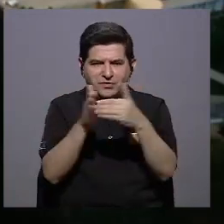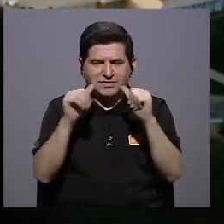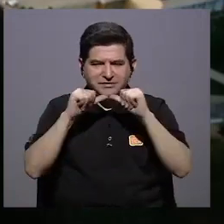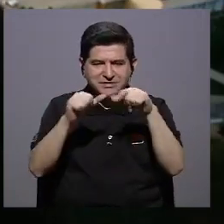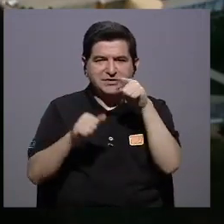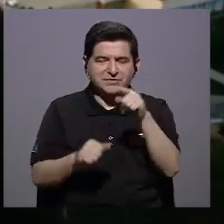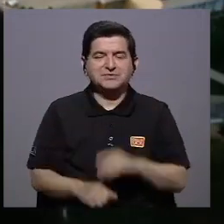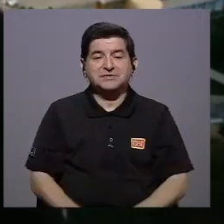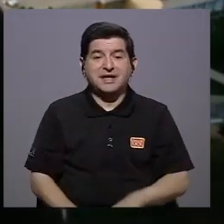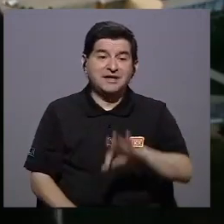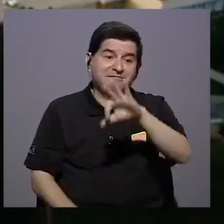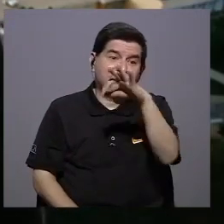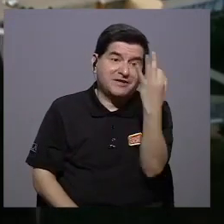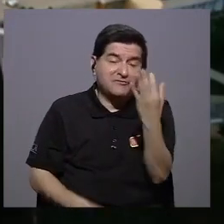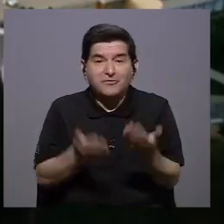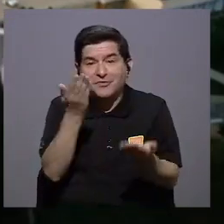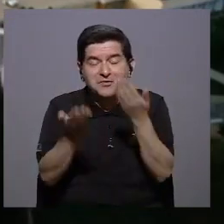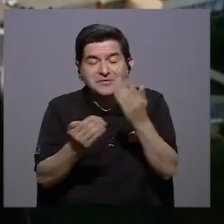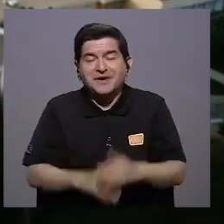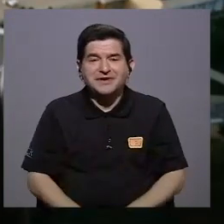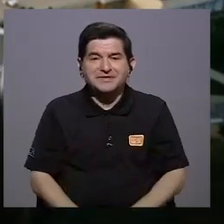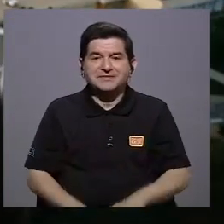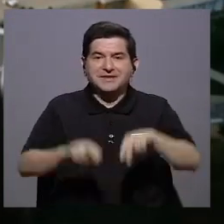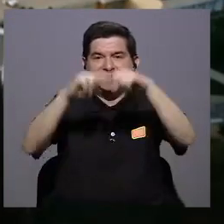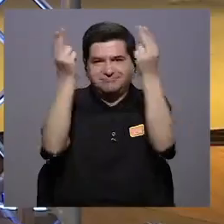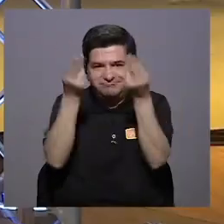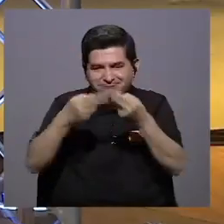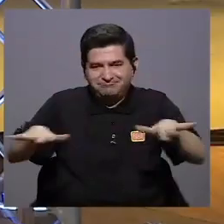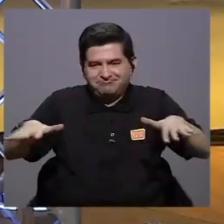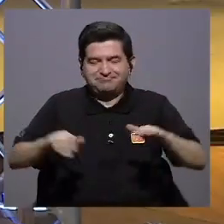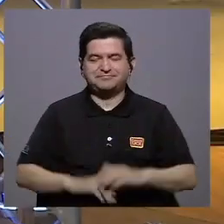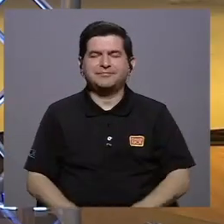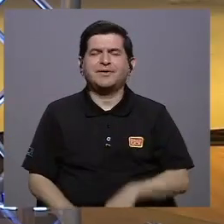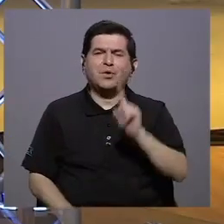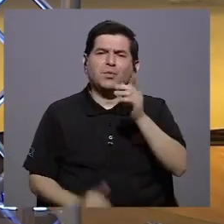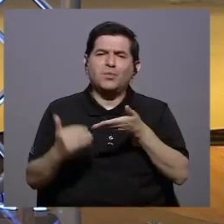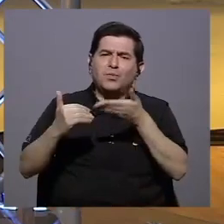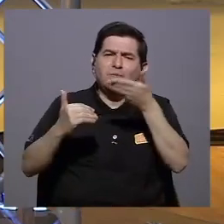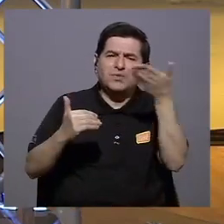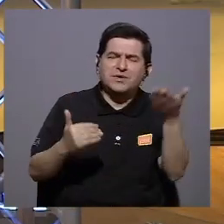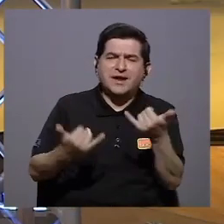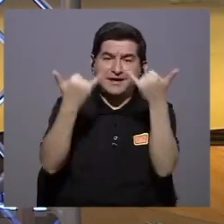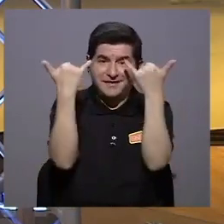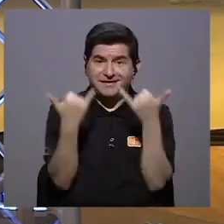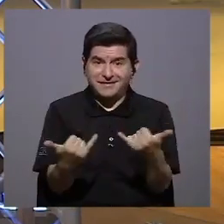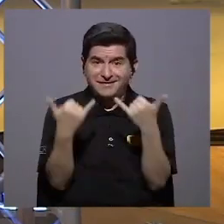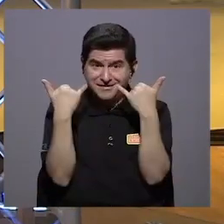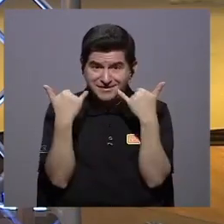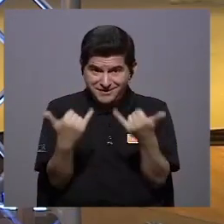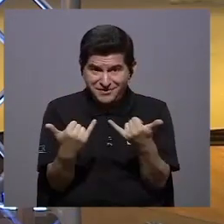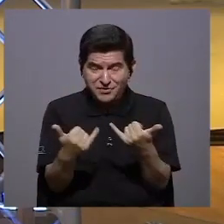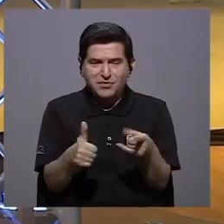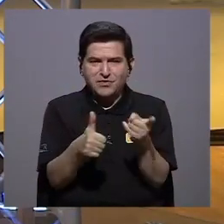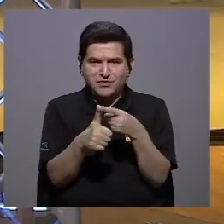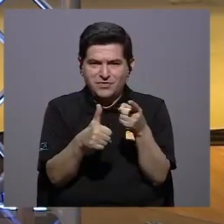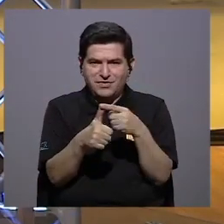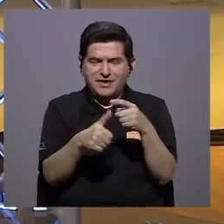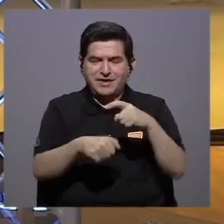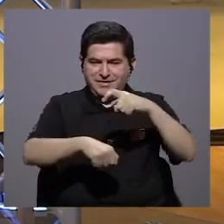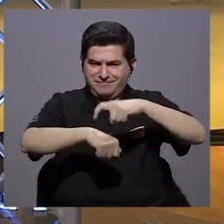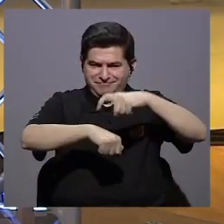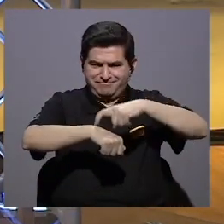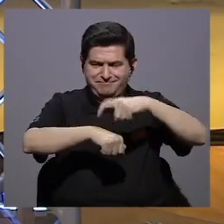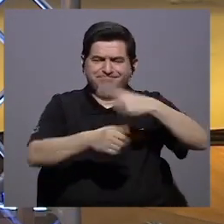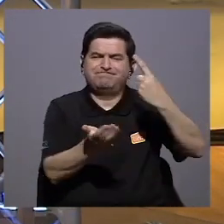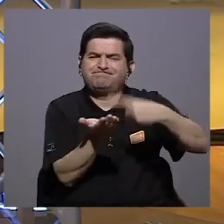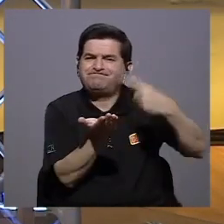aunque sea de modo virtual. Pues una de las cosas que se ponen en este momento de primera instancia